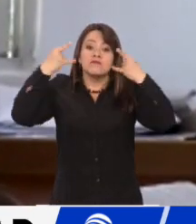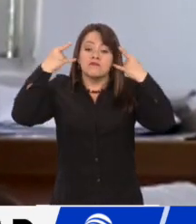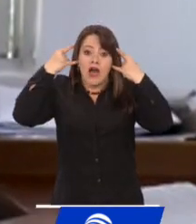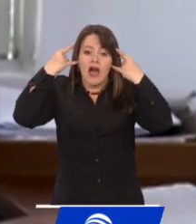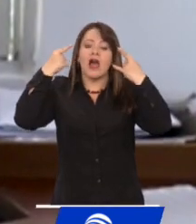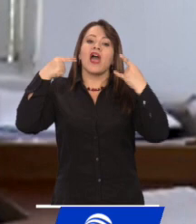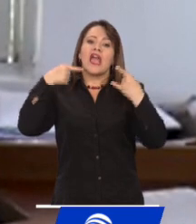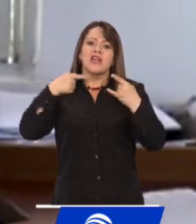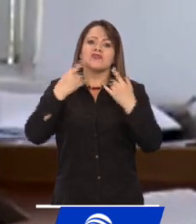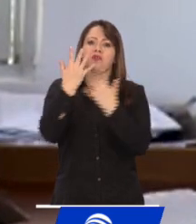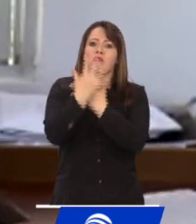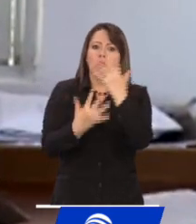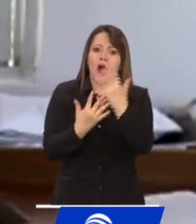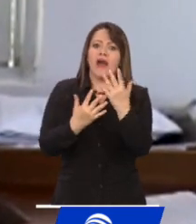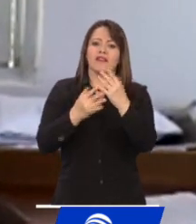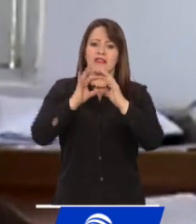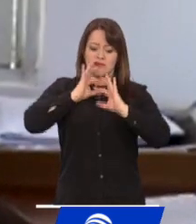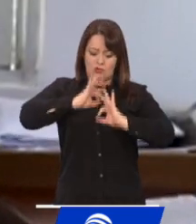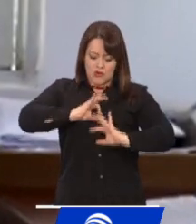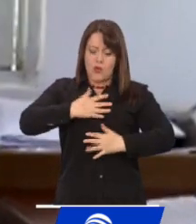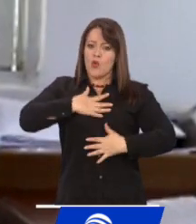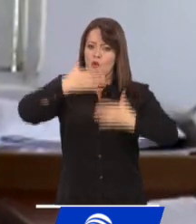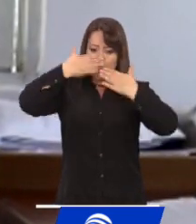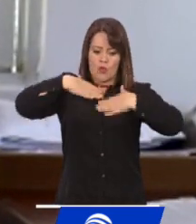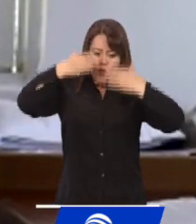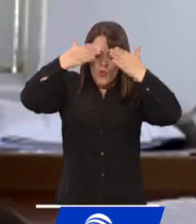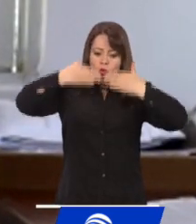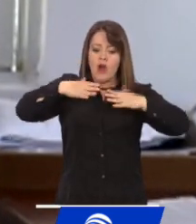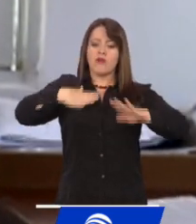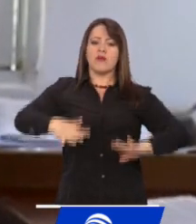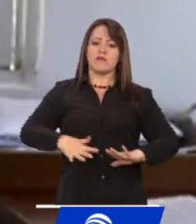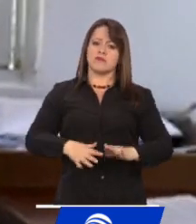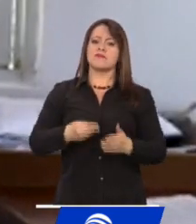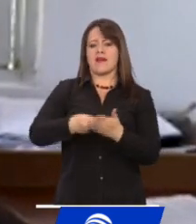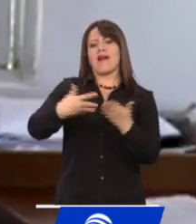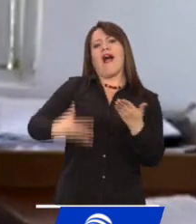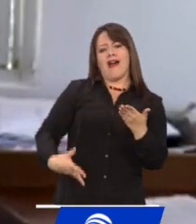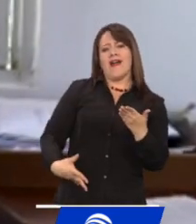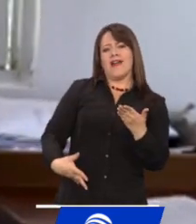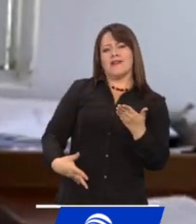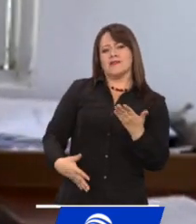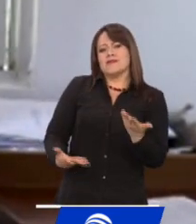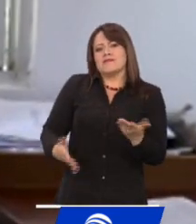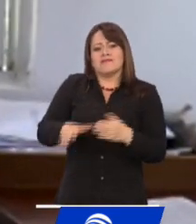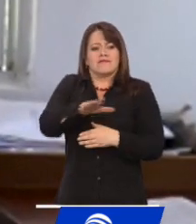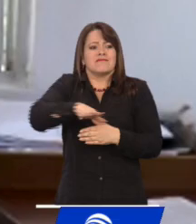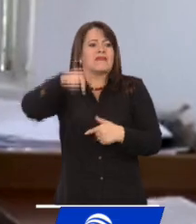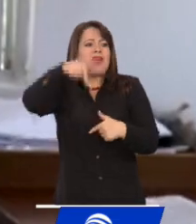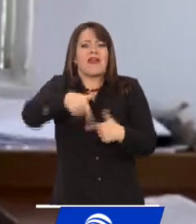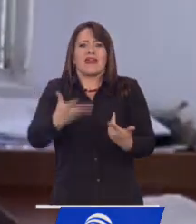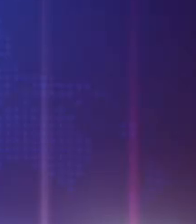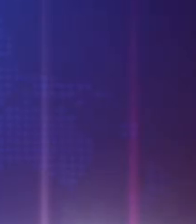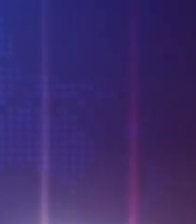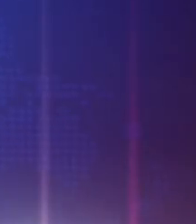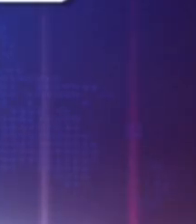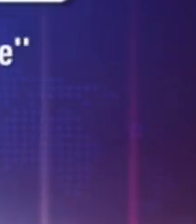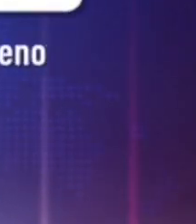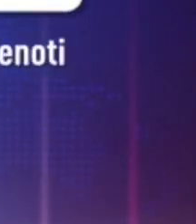bastante considerable para el consumo y sobre todo por la escasez que hay en el mercado del mismo.